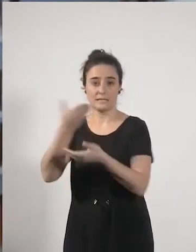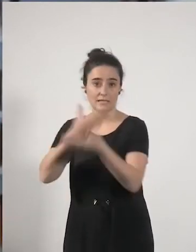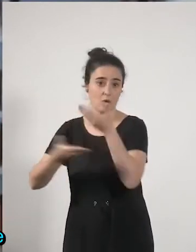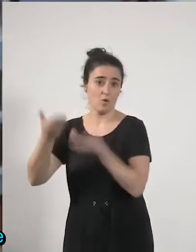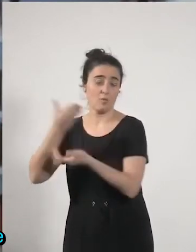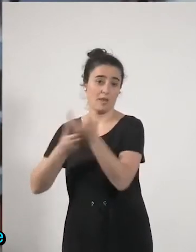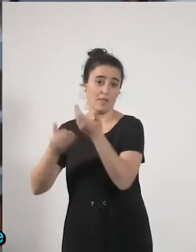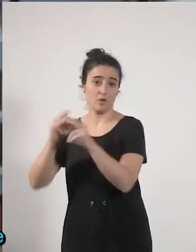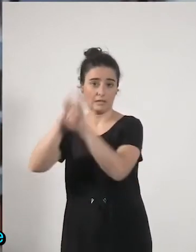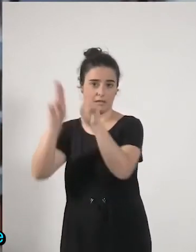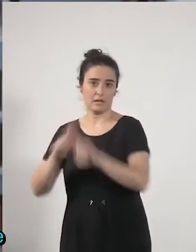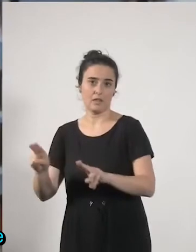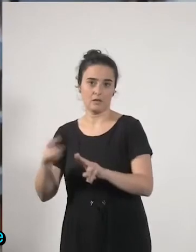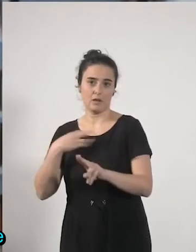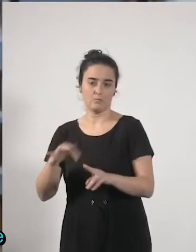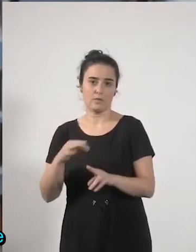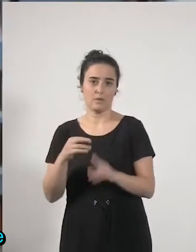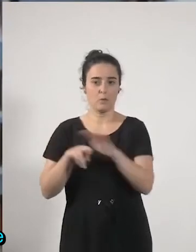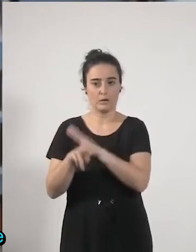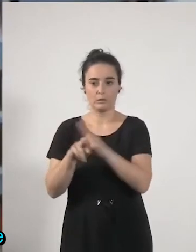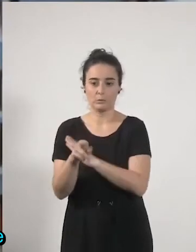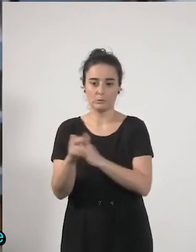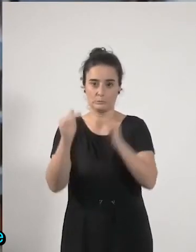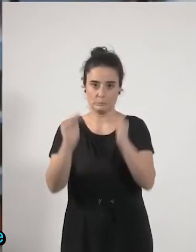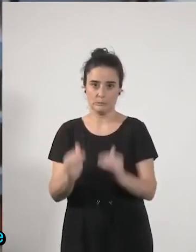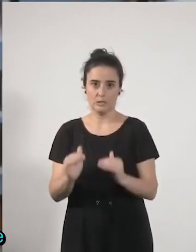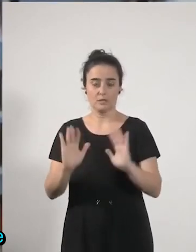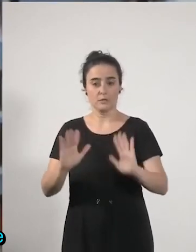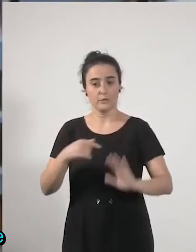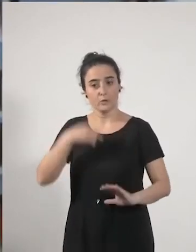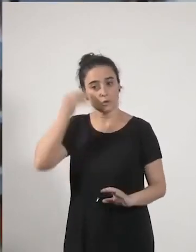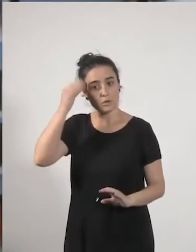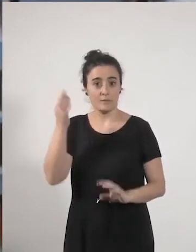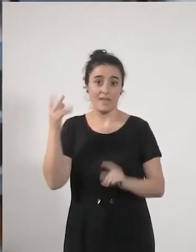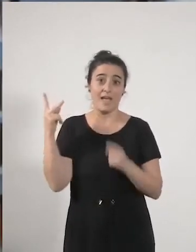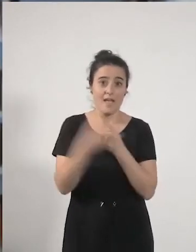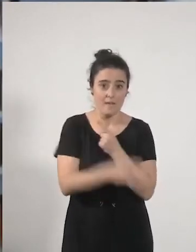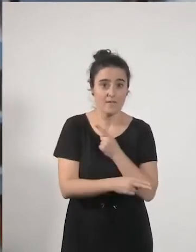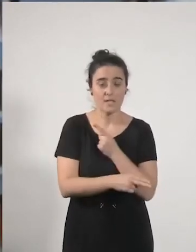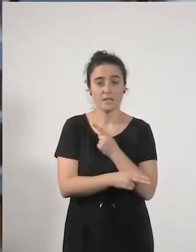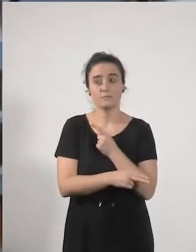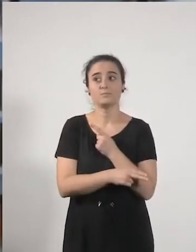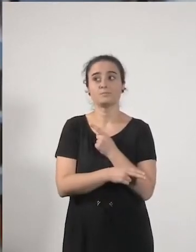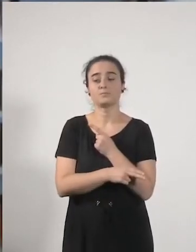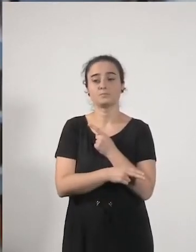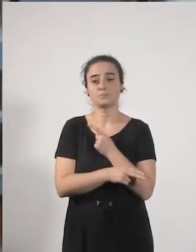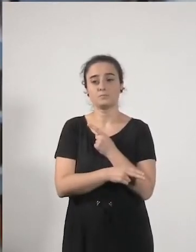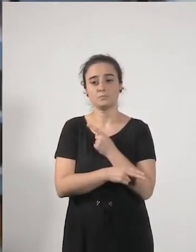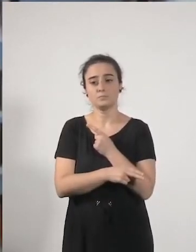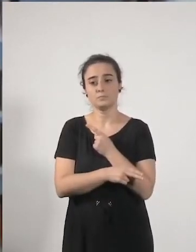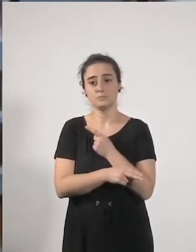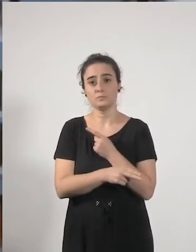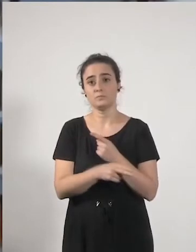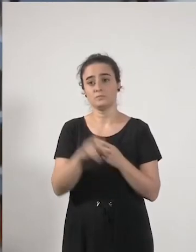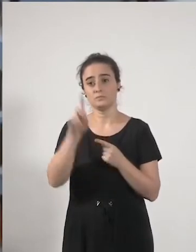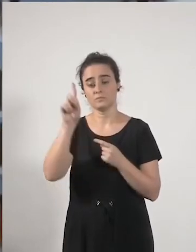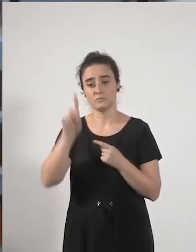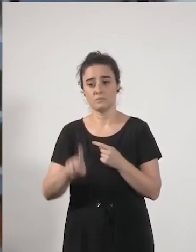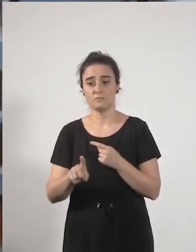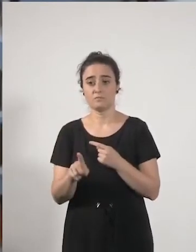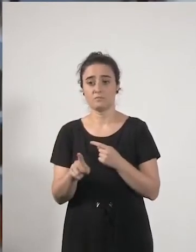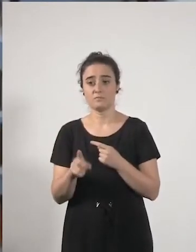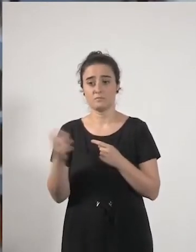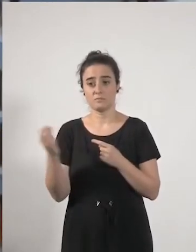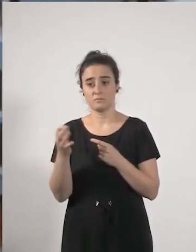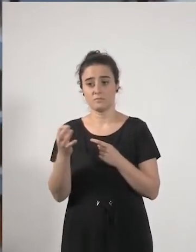entonces eso debería de evitarse y debería de bueno que